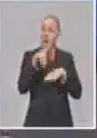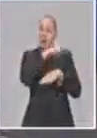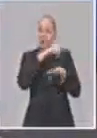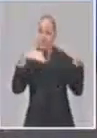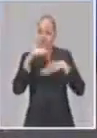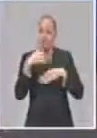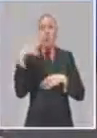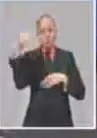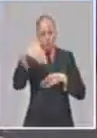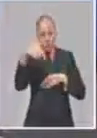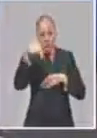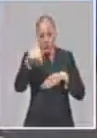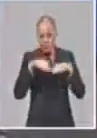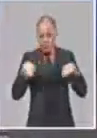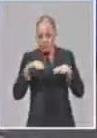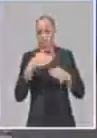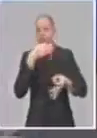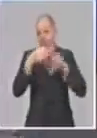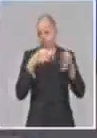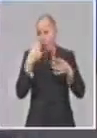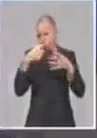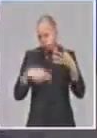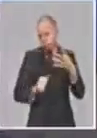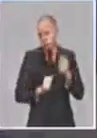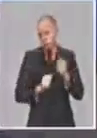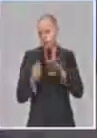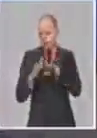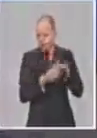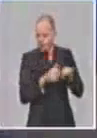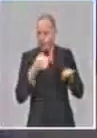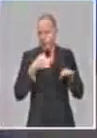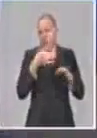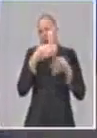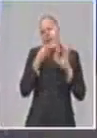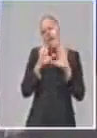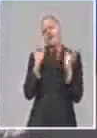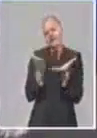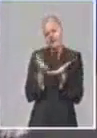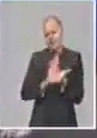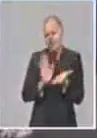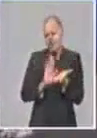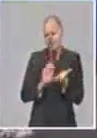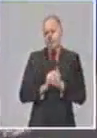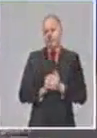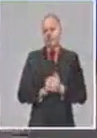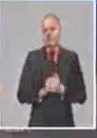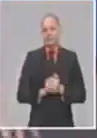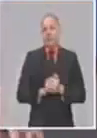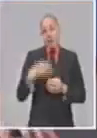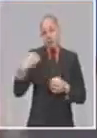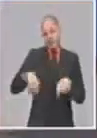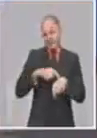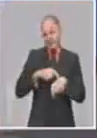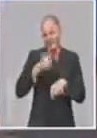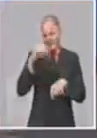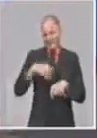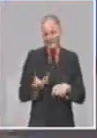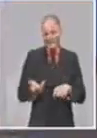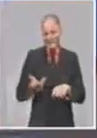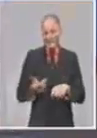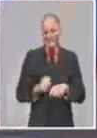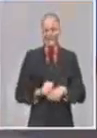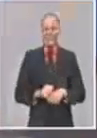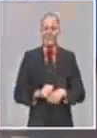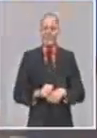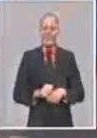que han venido alcanzando en eso. Pero yo voy a referirme a algunos elementos, pues es una cuestión de aprovechar el tiempo, que siempre es